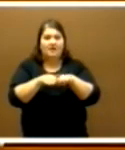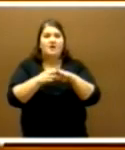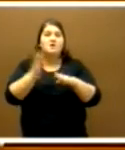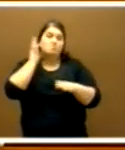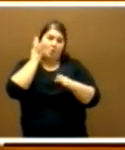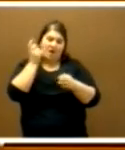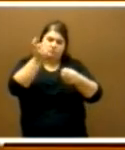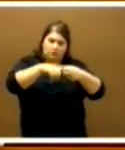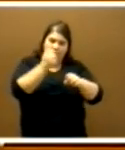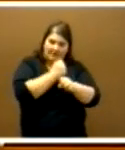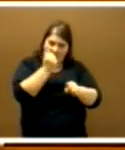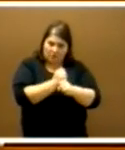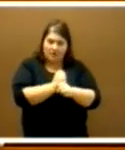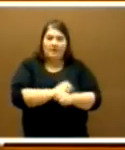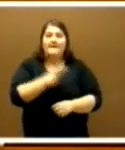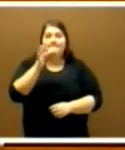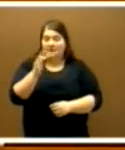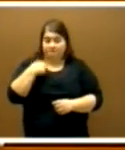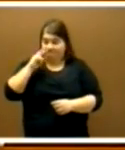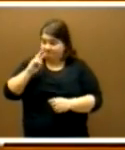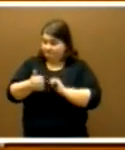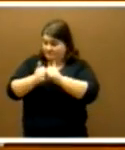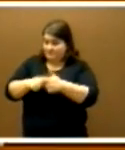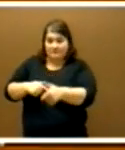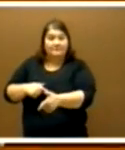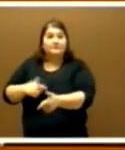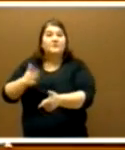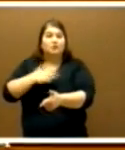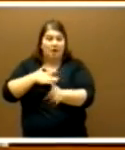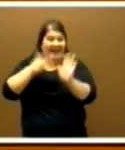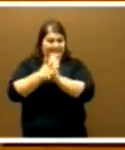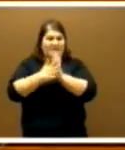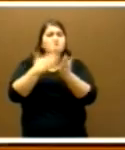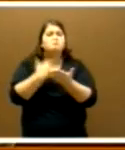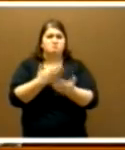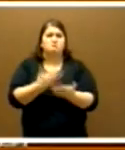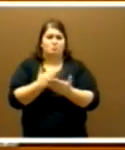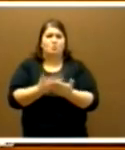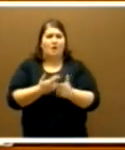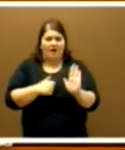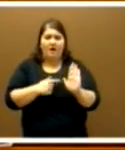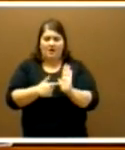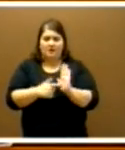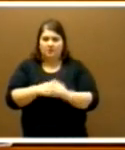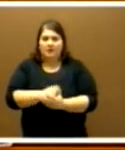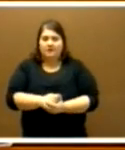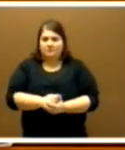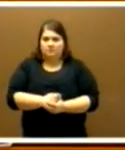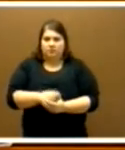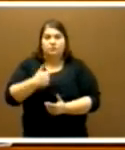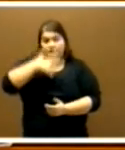mujer al trabajo y a las pruebas me remito. Y me va a permitir que me remita a las pruebas, porque yo creo que es importante y destacable saber